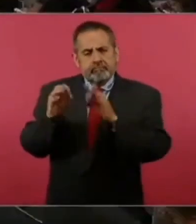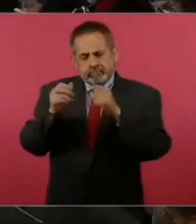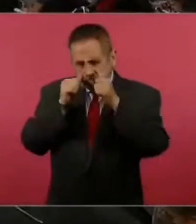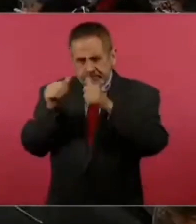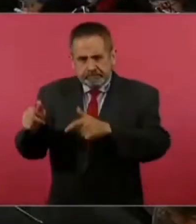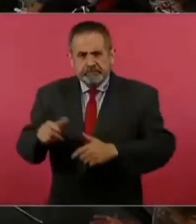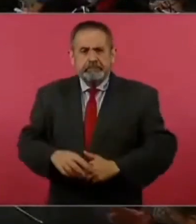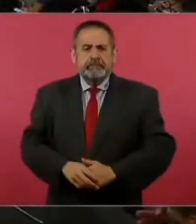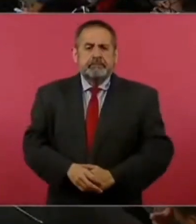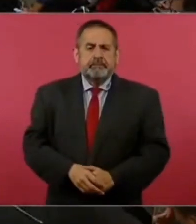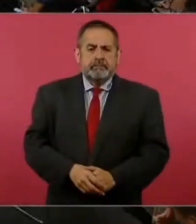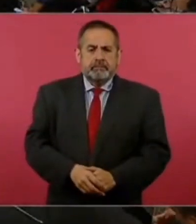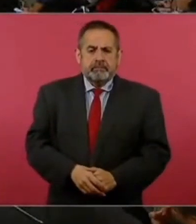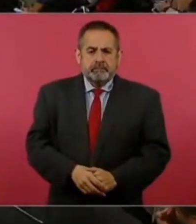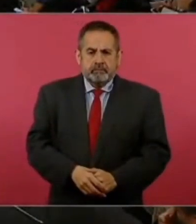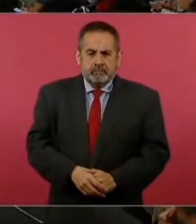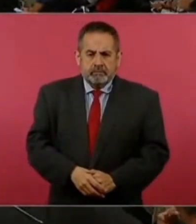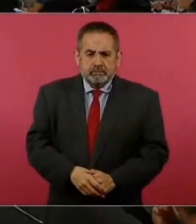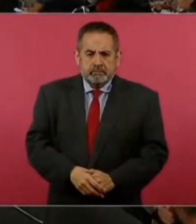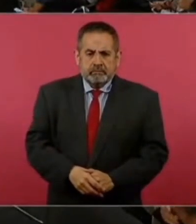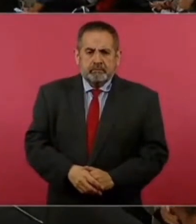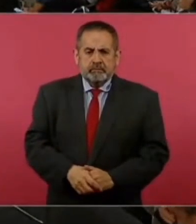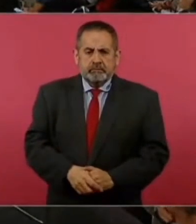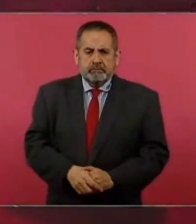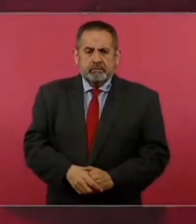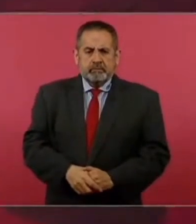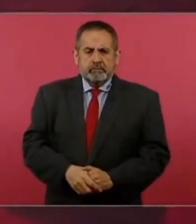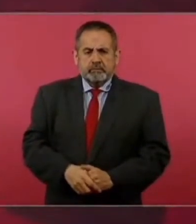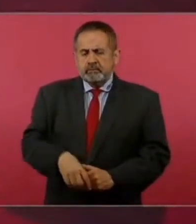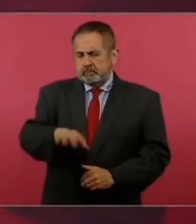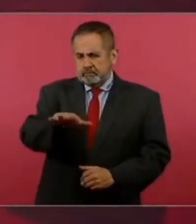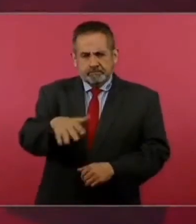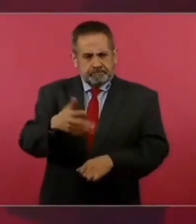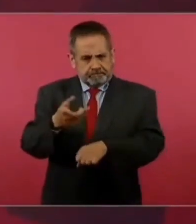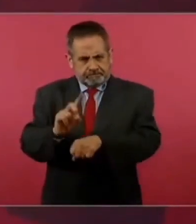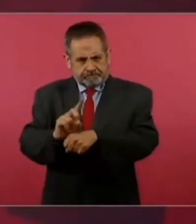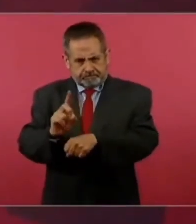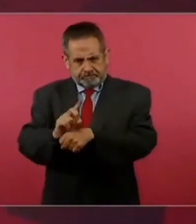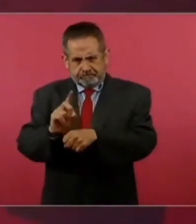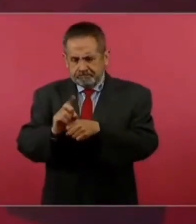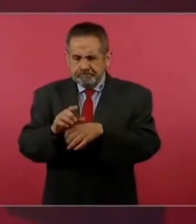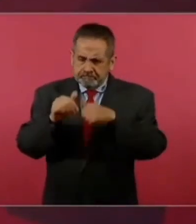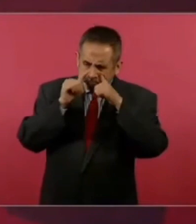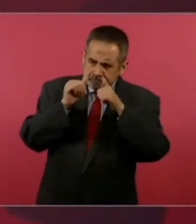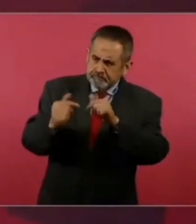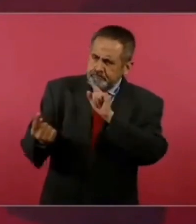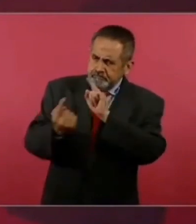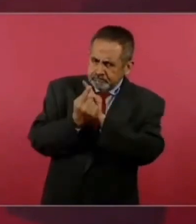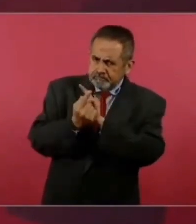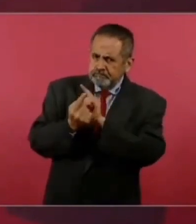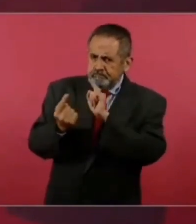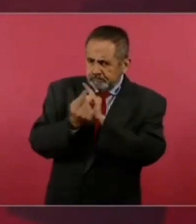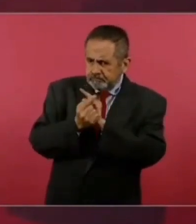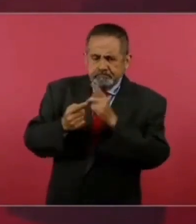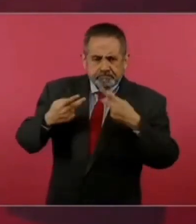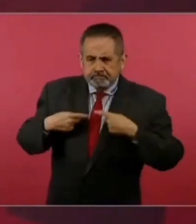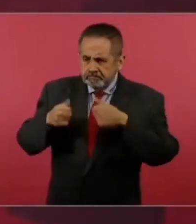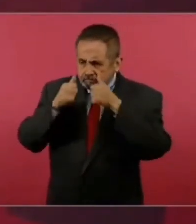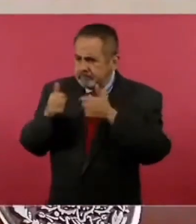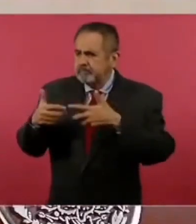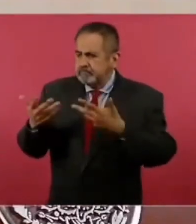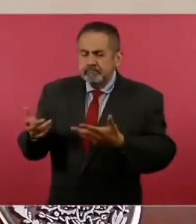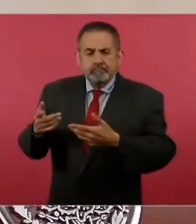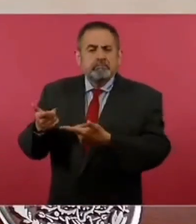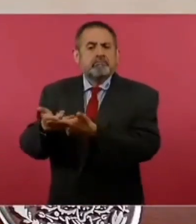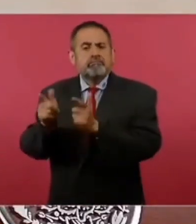presidente. Pues se está haciendo, diariamente se atiende a personas, a